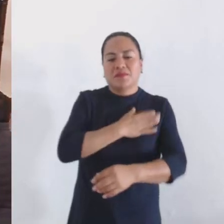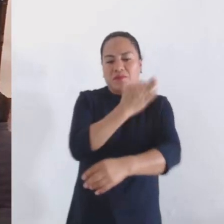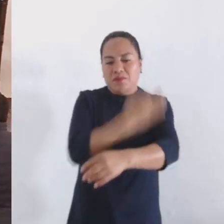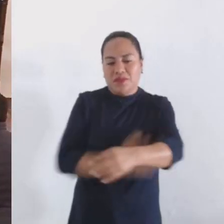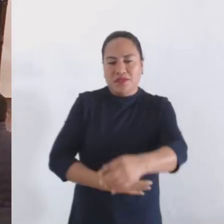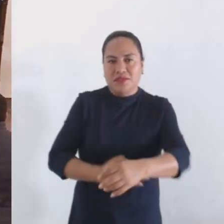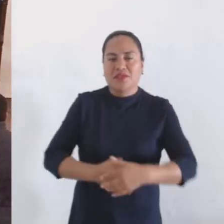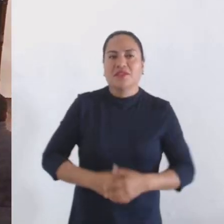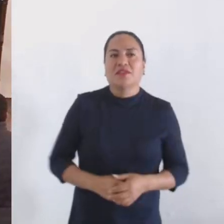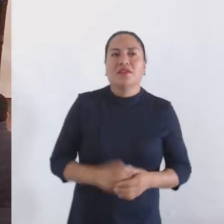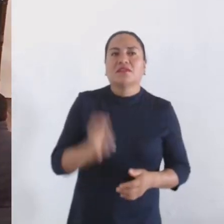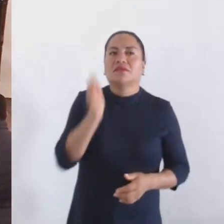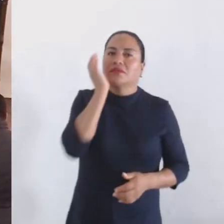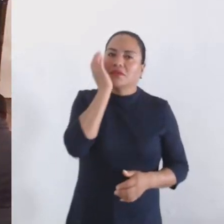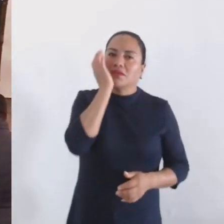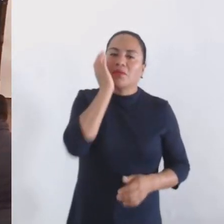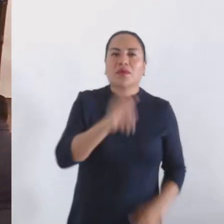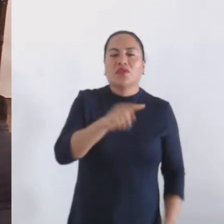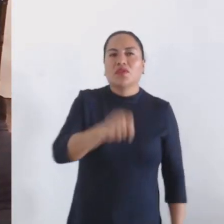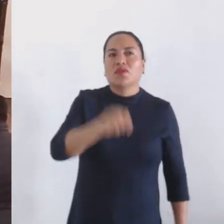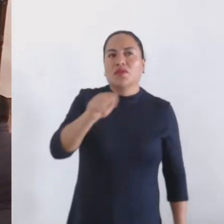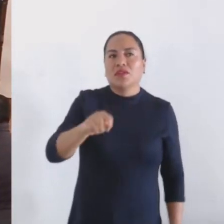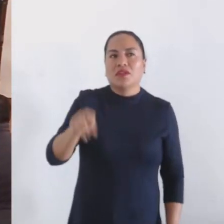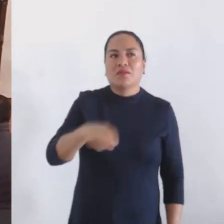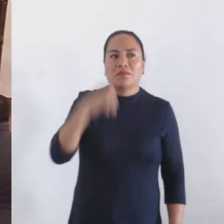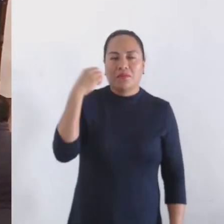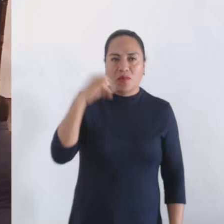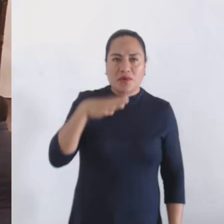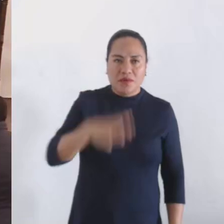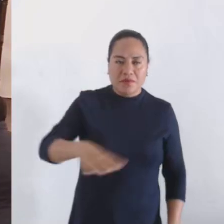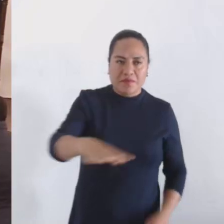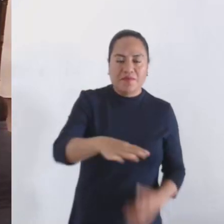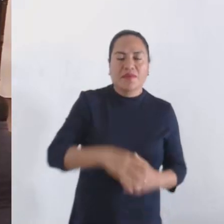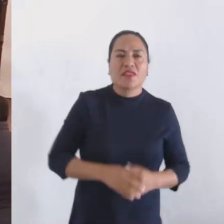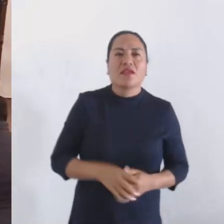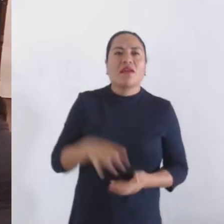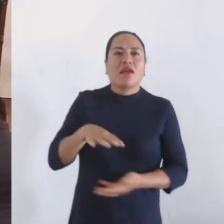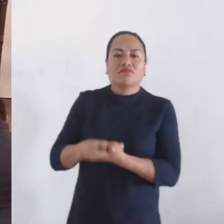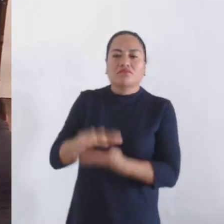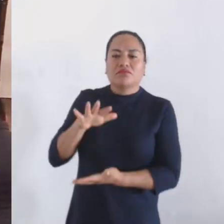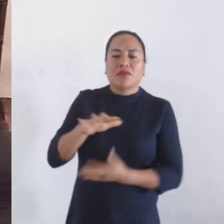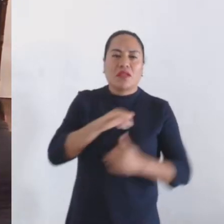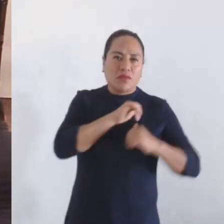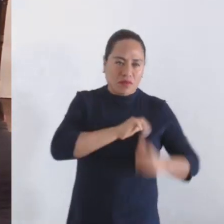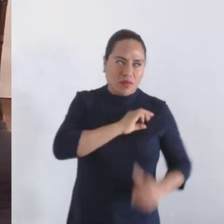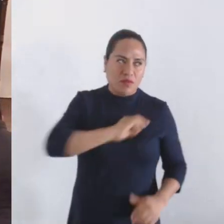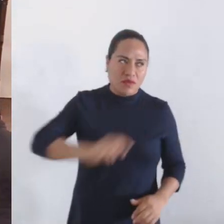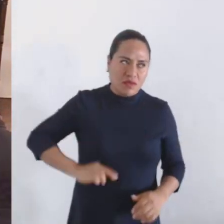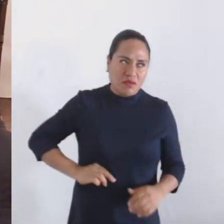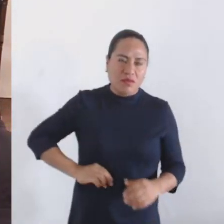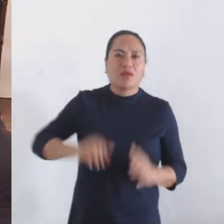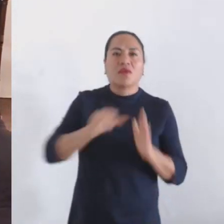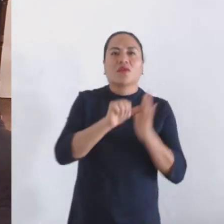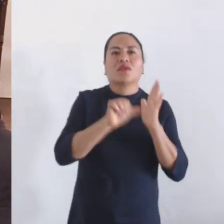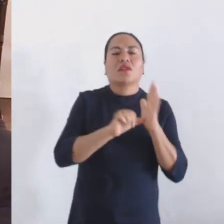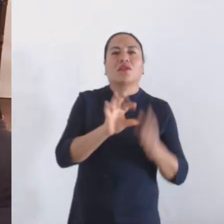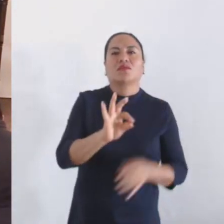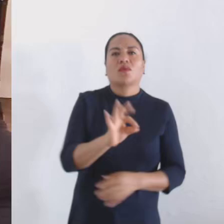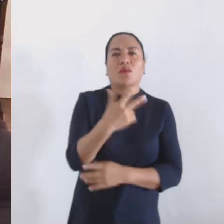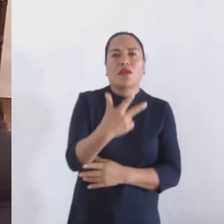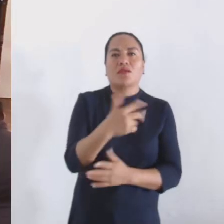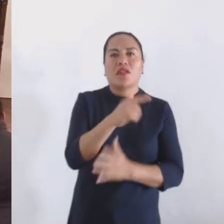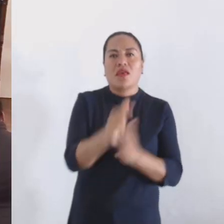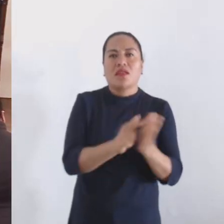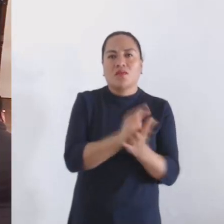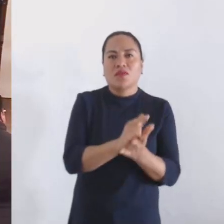tardes, en zapoteco de Teotitlán del Valle Oaxaca. Dado que existe quórum con fundamento en el artículo 48